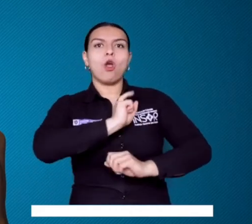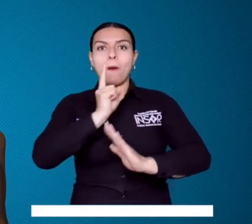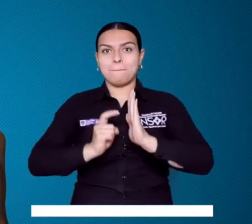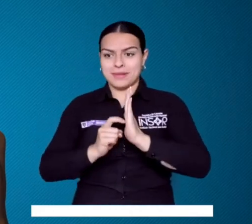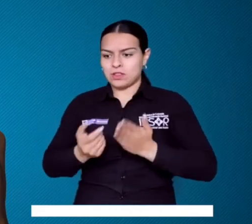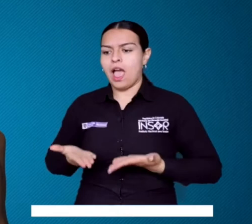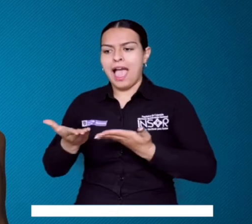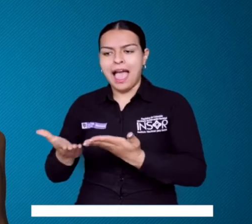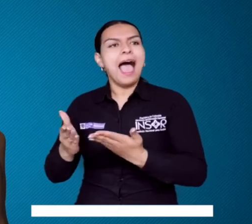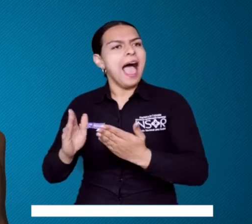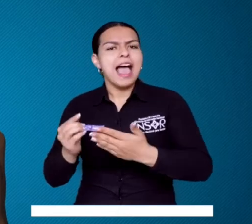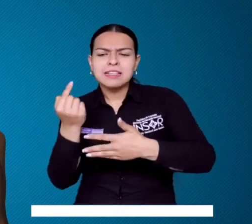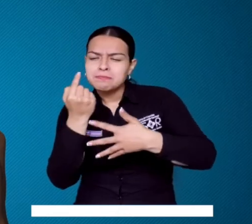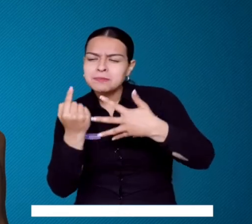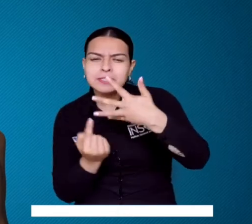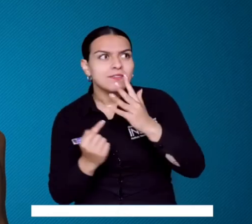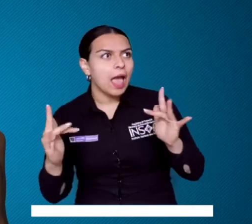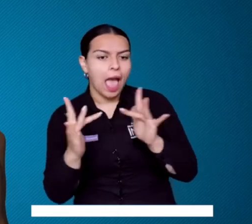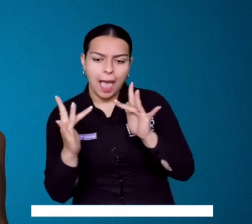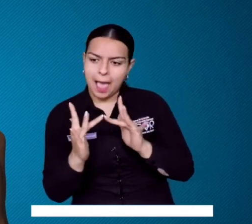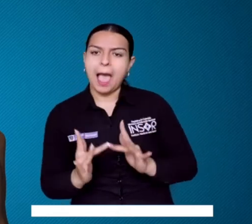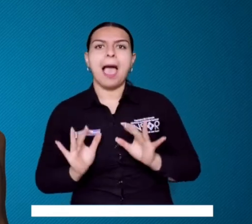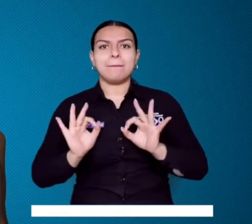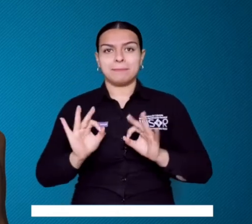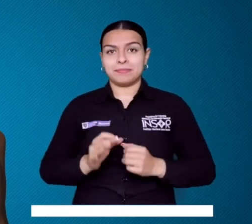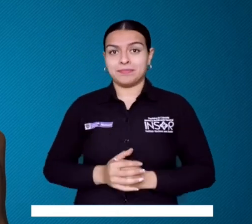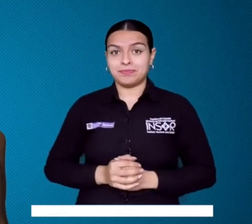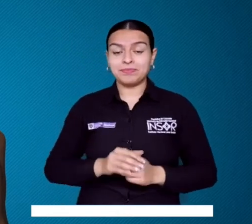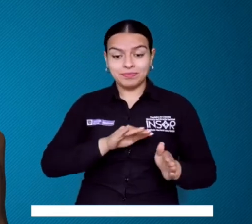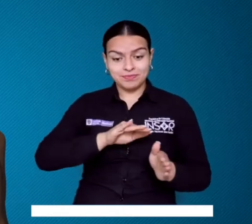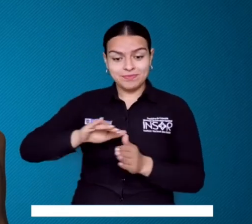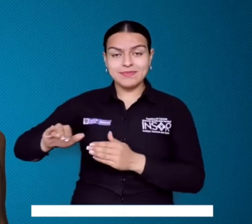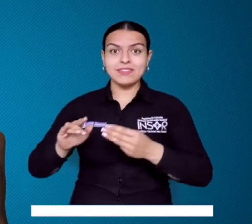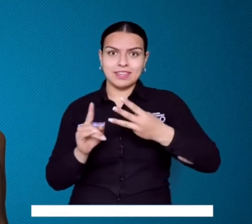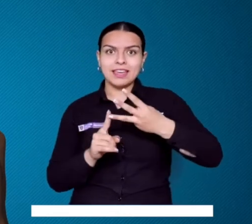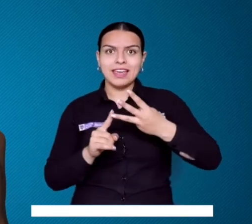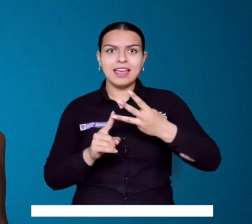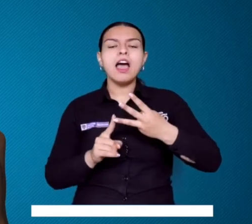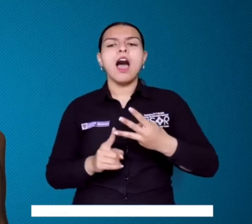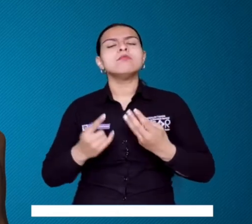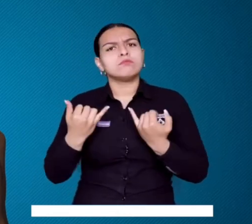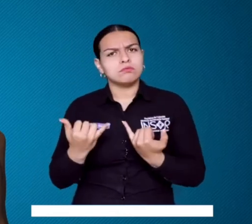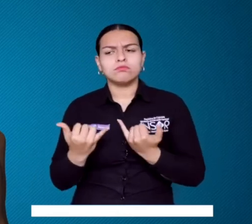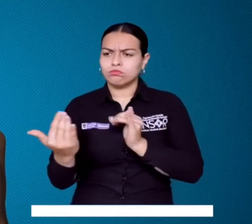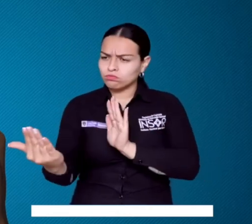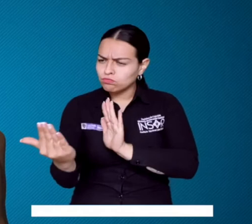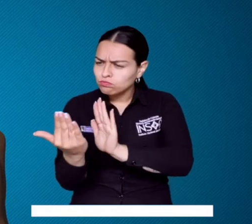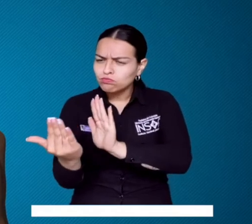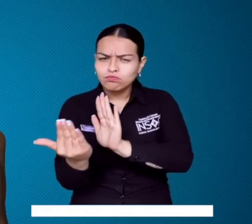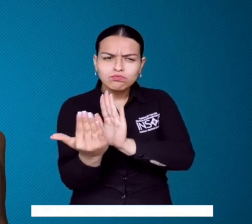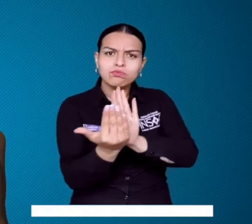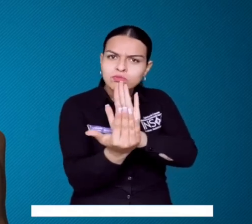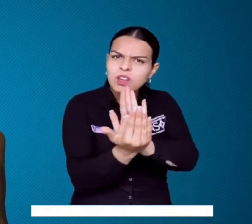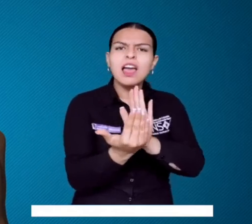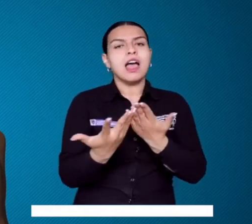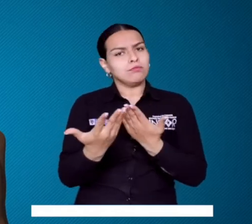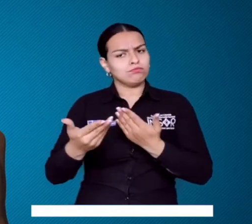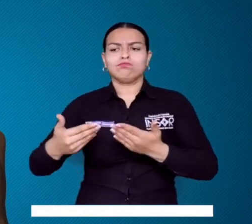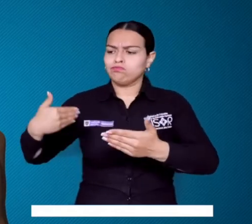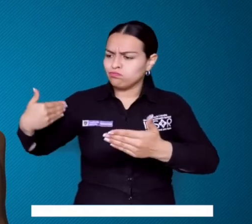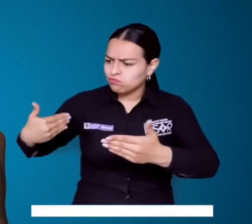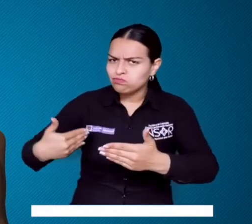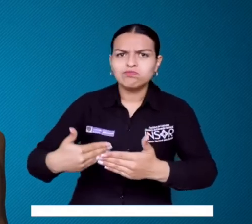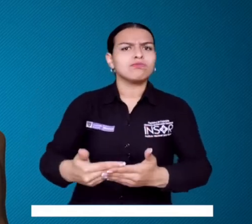y que se adapten a las necesidades específicas de cada uno de los usuarios. En tercer lugar, para esta vigencia continuamos con un acompañamiento